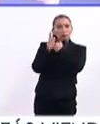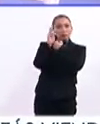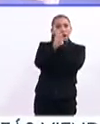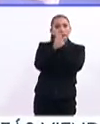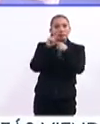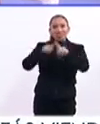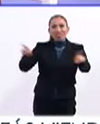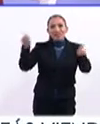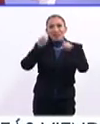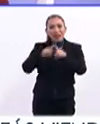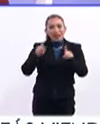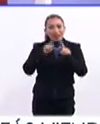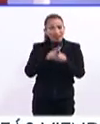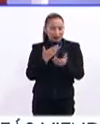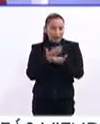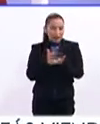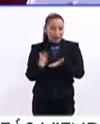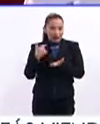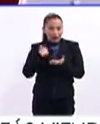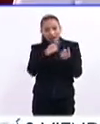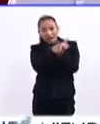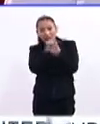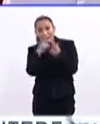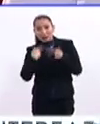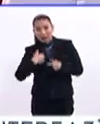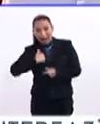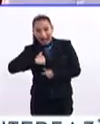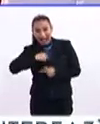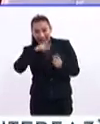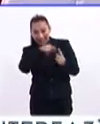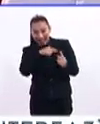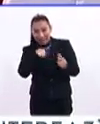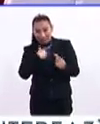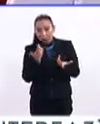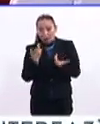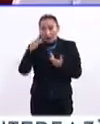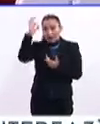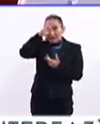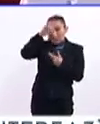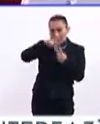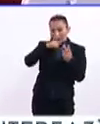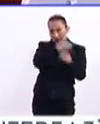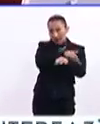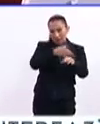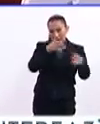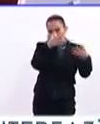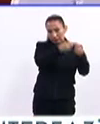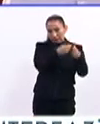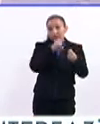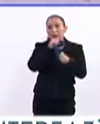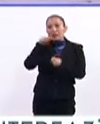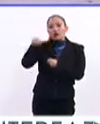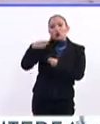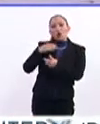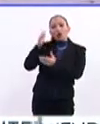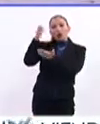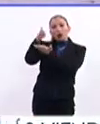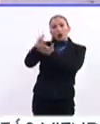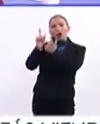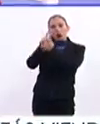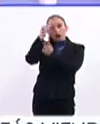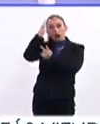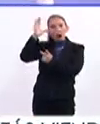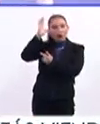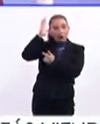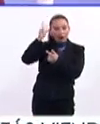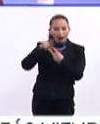nacionalidades. Entonces, aparte de convivir con gente canadiense, en mi caso gente filipina por mi familia, también tuve la oportunidad de conocer chicos